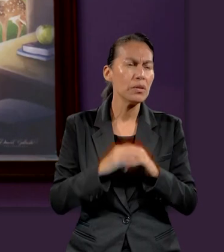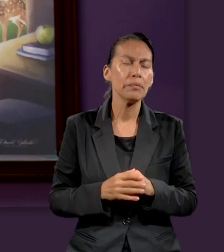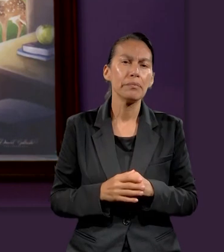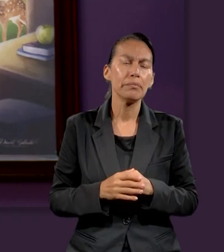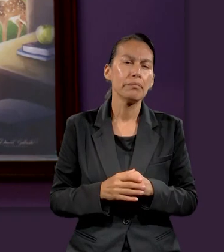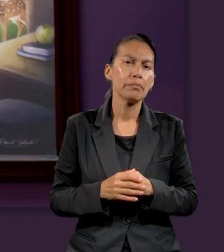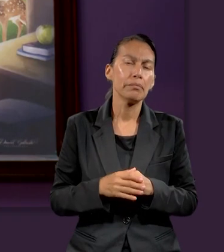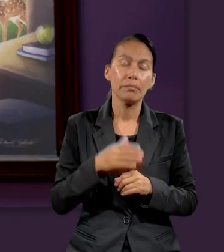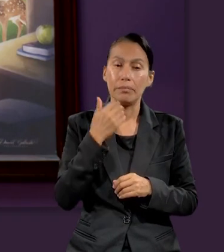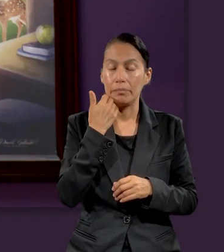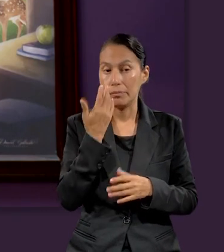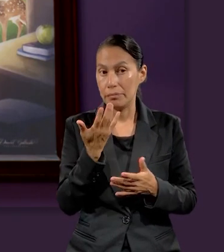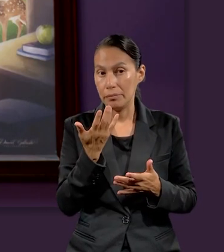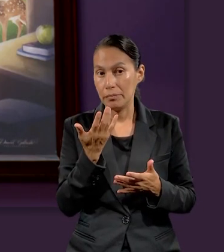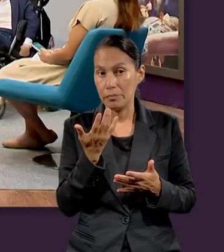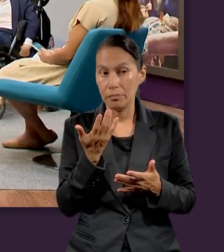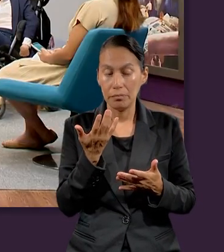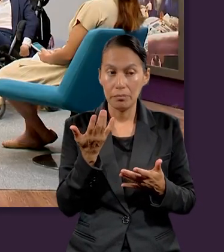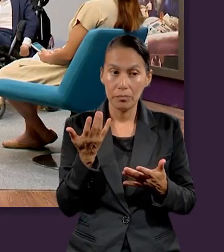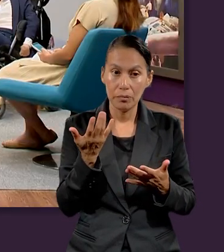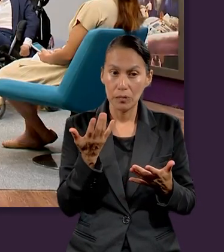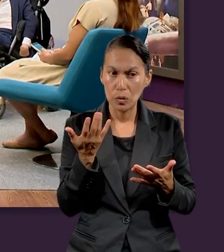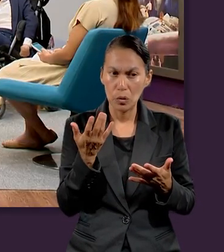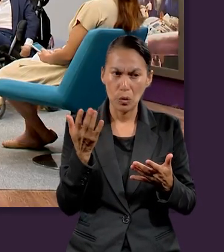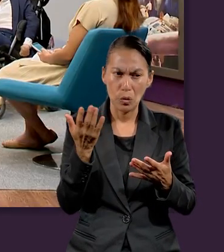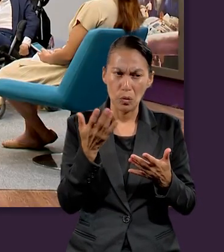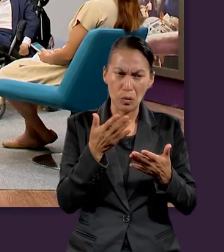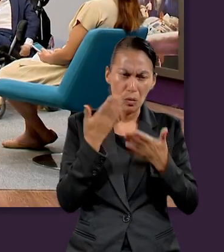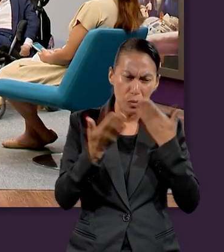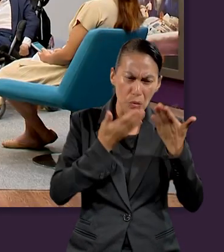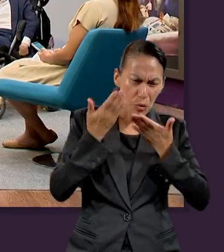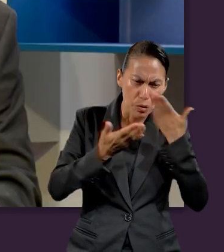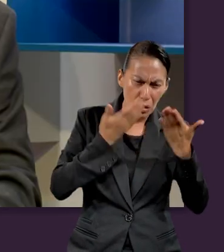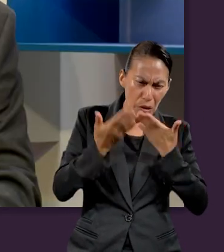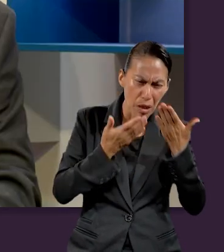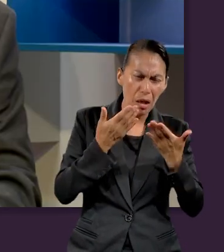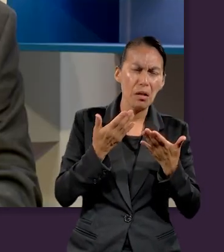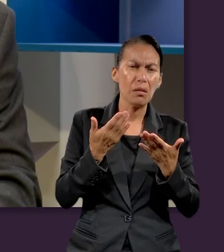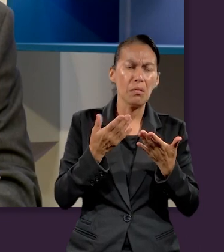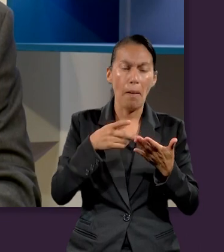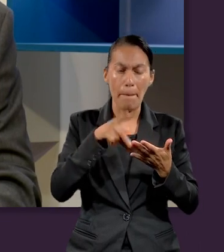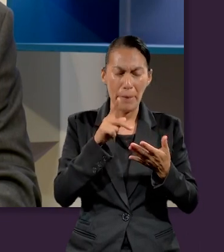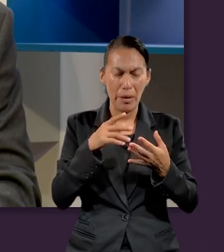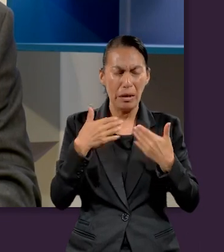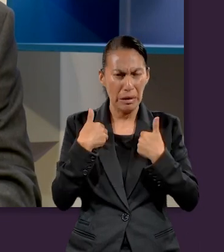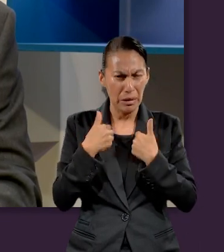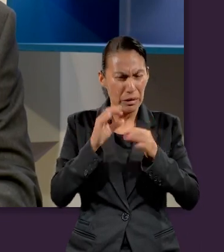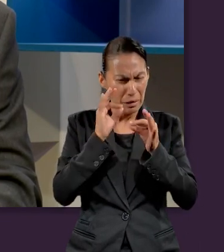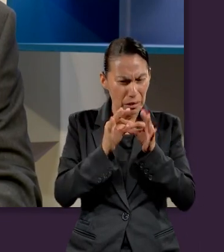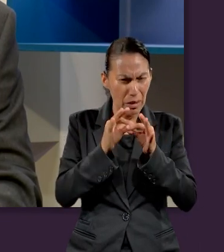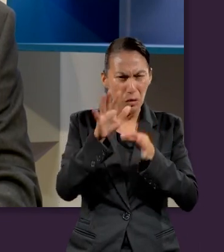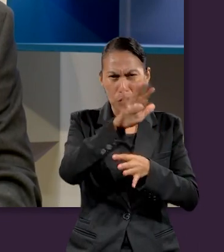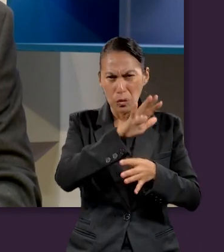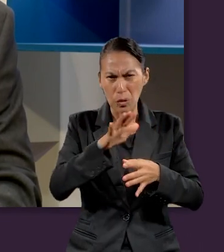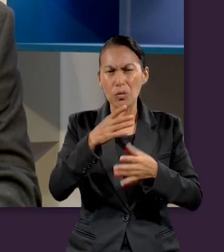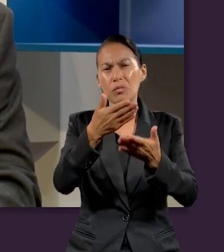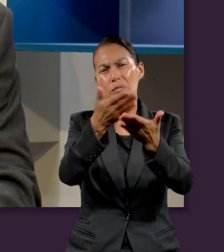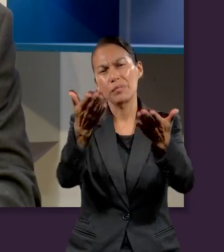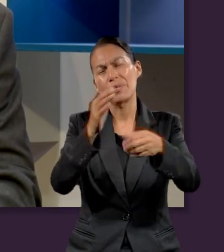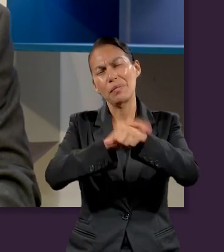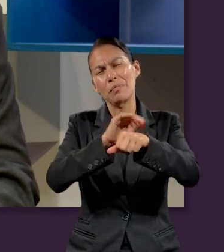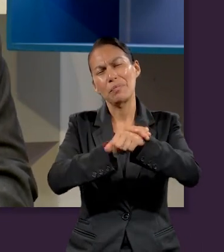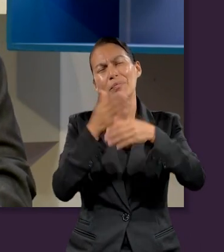comprensión? Estamos tratando de repasar la lección, pero de dejar una